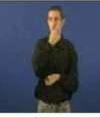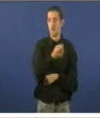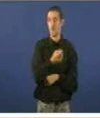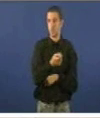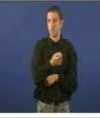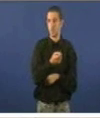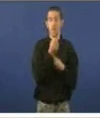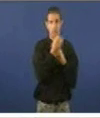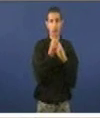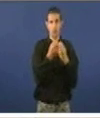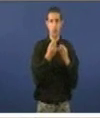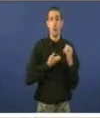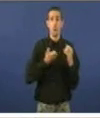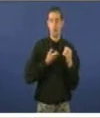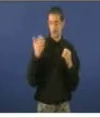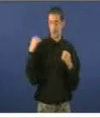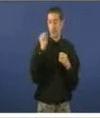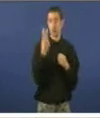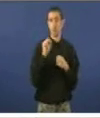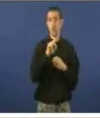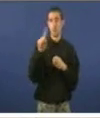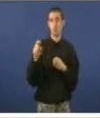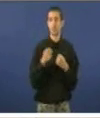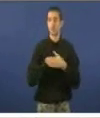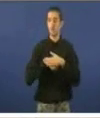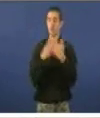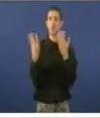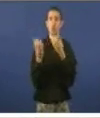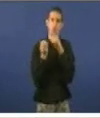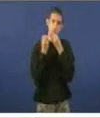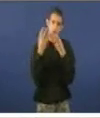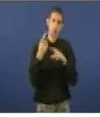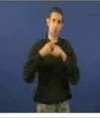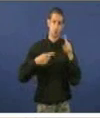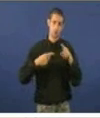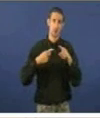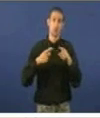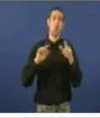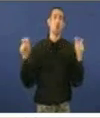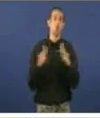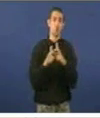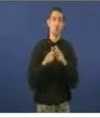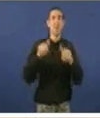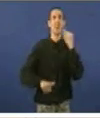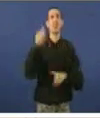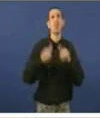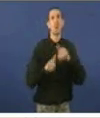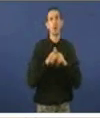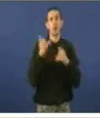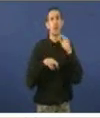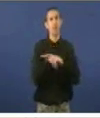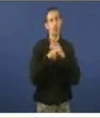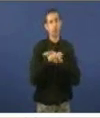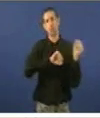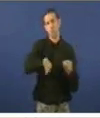municipais de 2011, 18 pronunciamentos das Asuntas Electorais desestimando recursos, entre outros